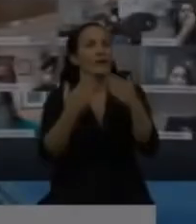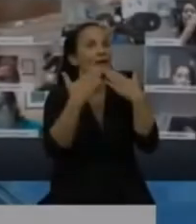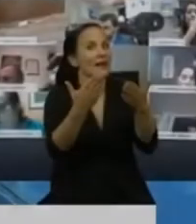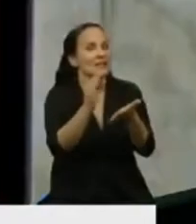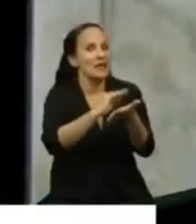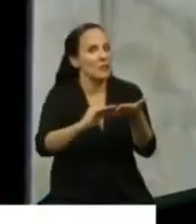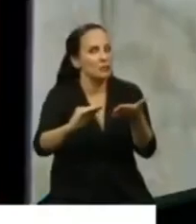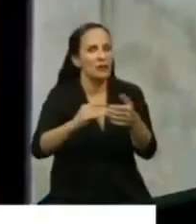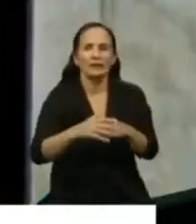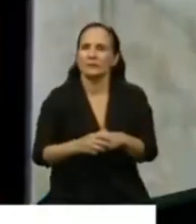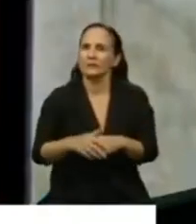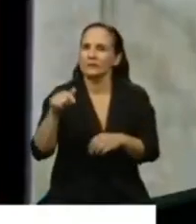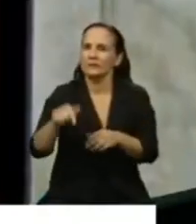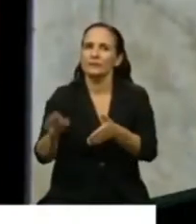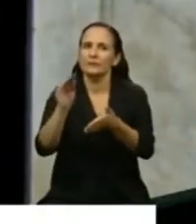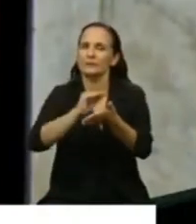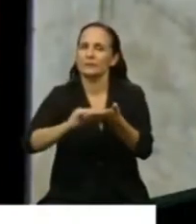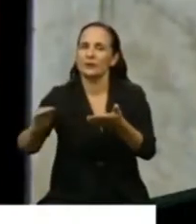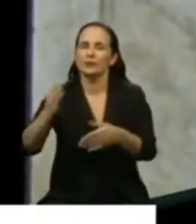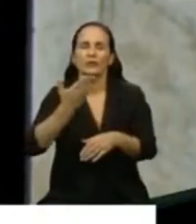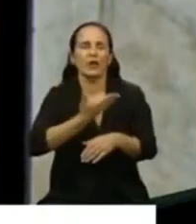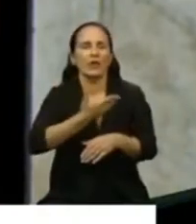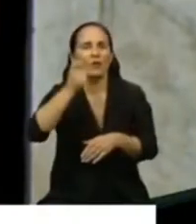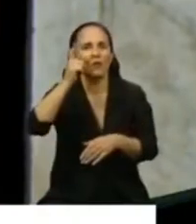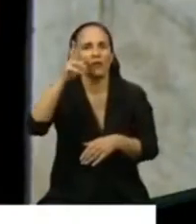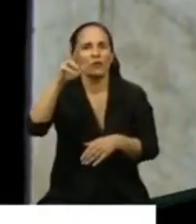Tiene la palabra el diputado Carlos Fernández.